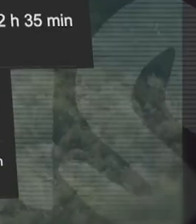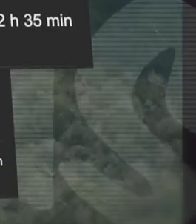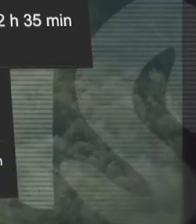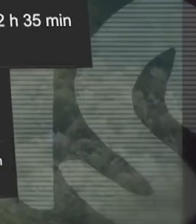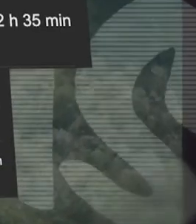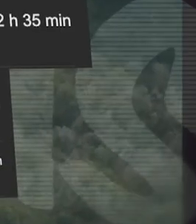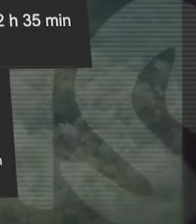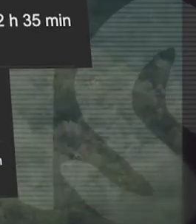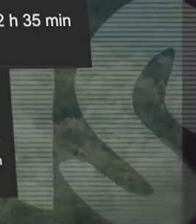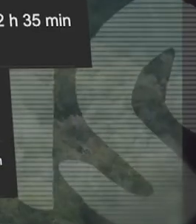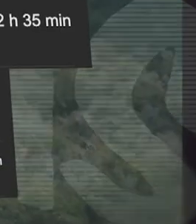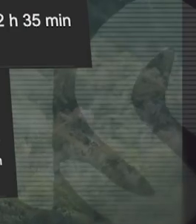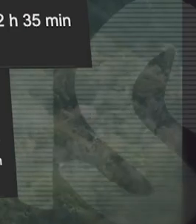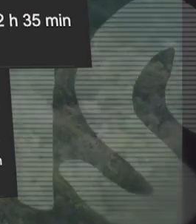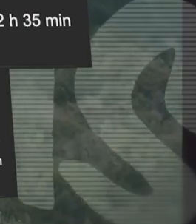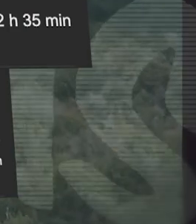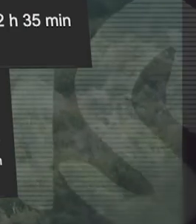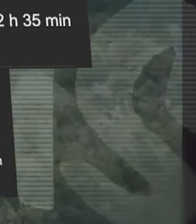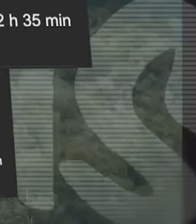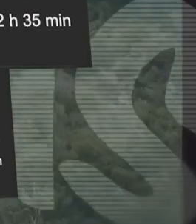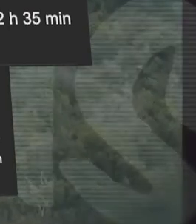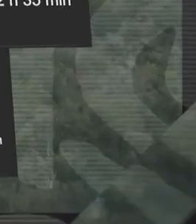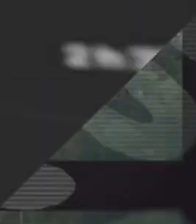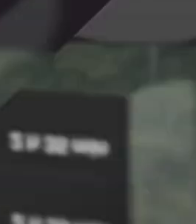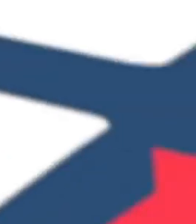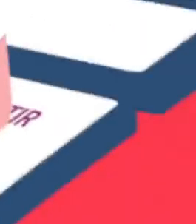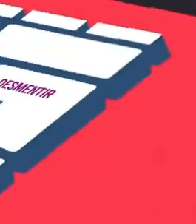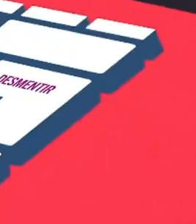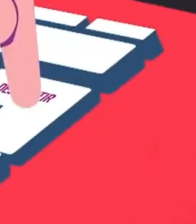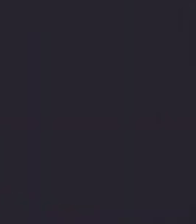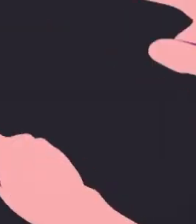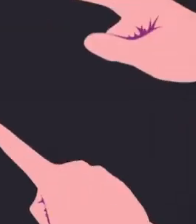Mérida en 2 horas con 35 minutos en promedio.